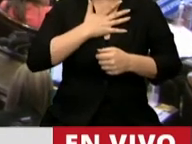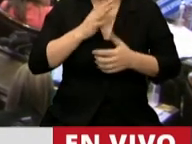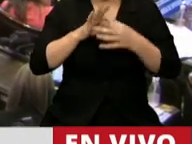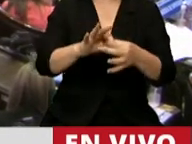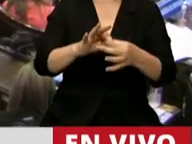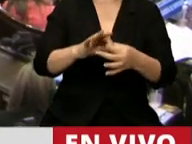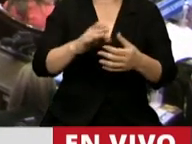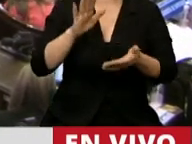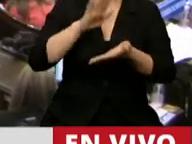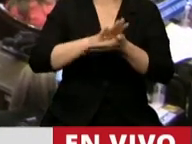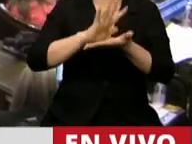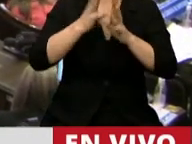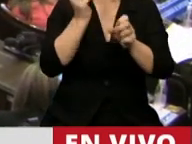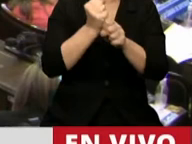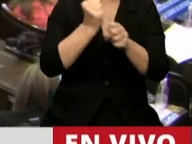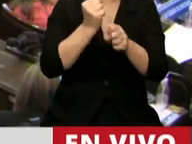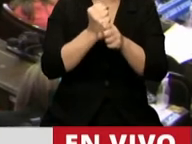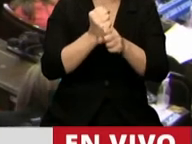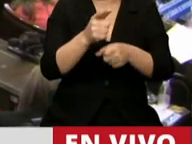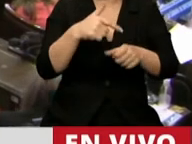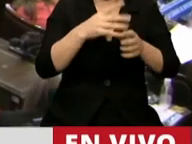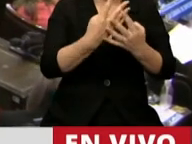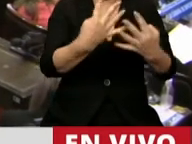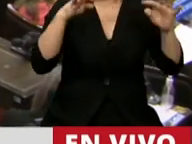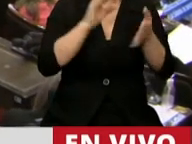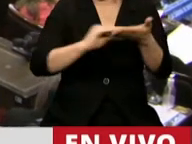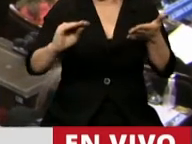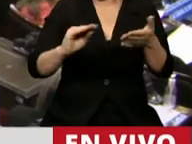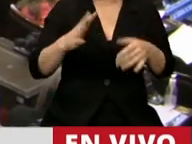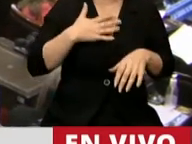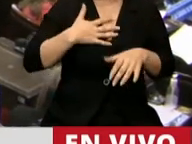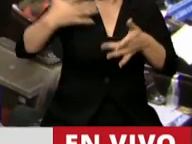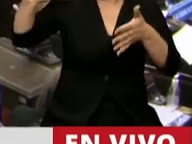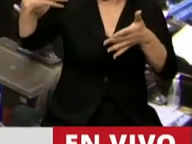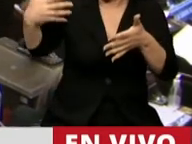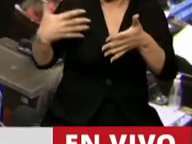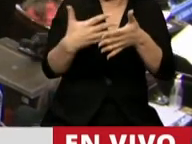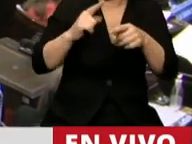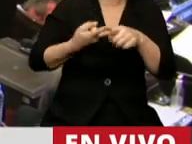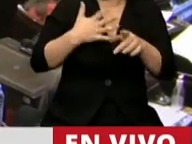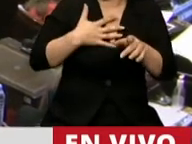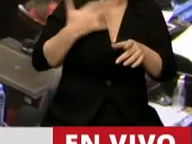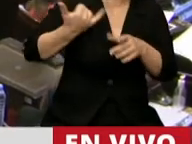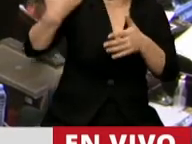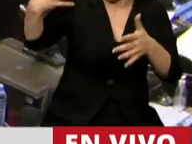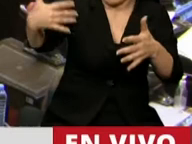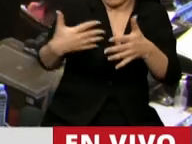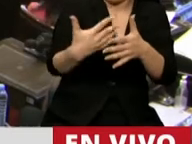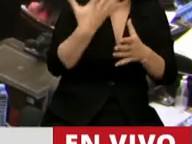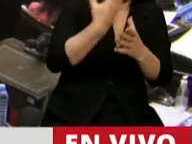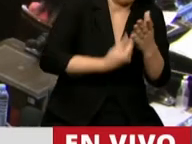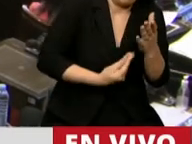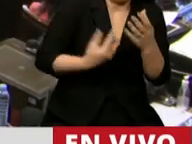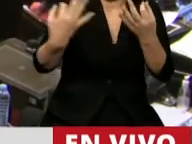funcionamiento de nuestra cámara. Tengo una historia política, con errores, con